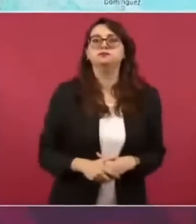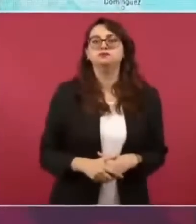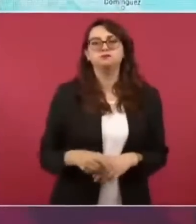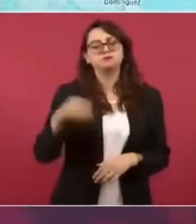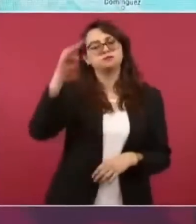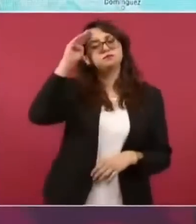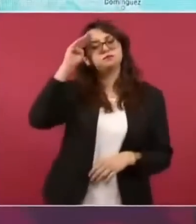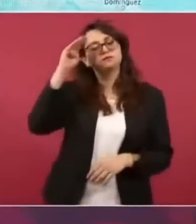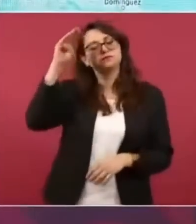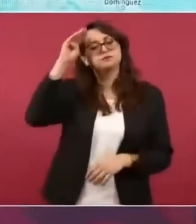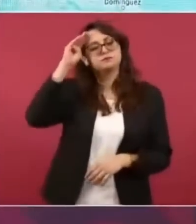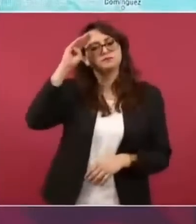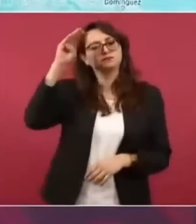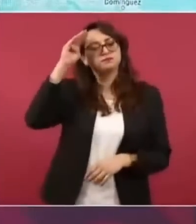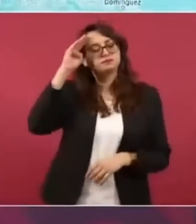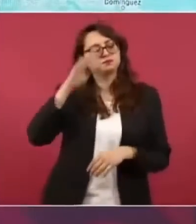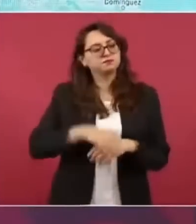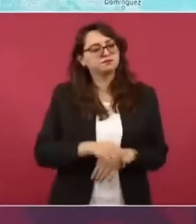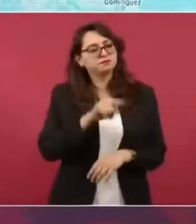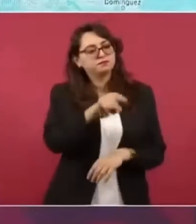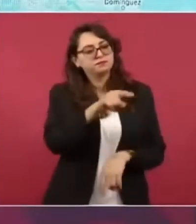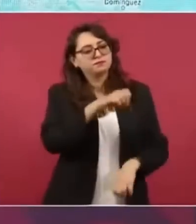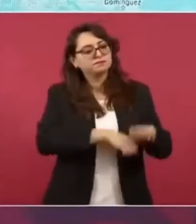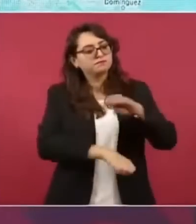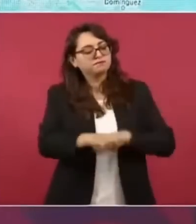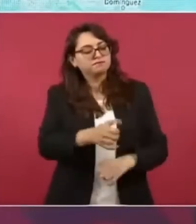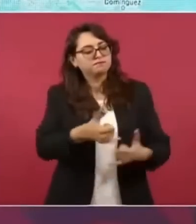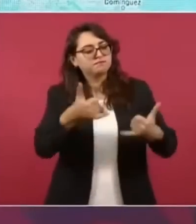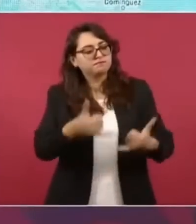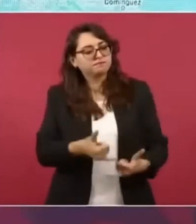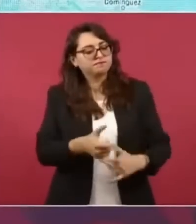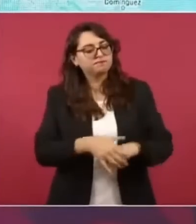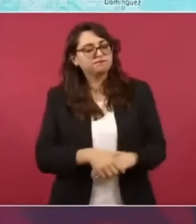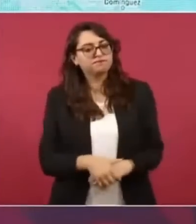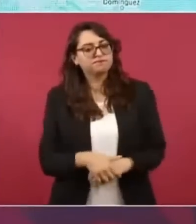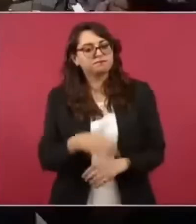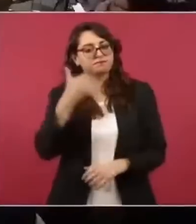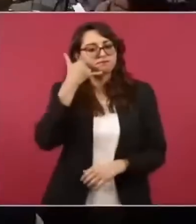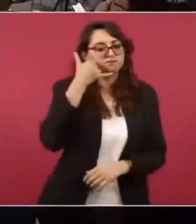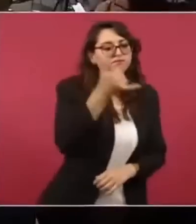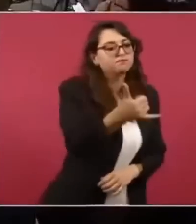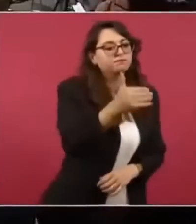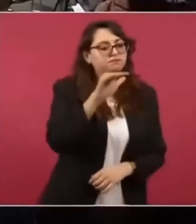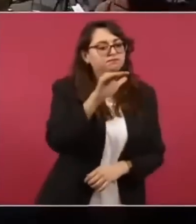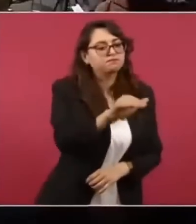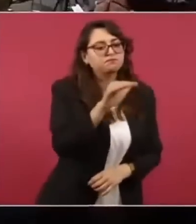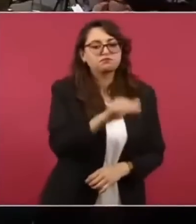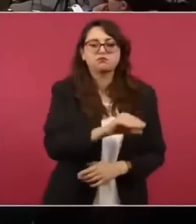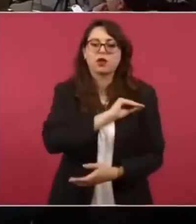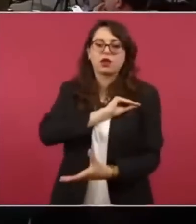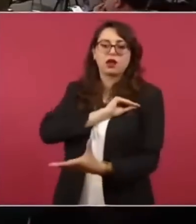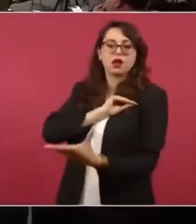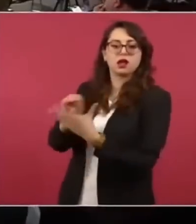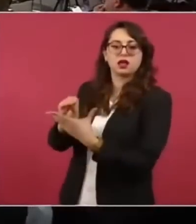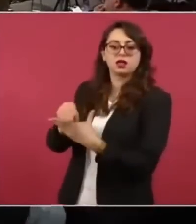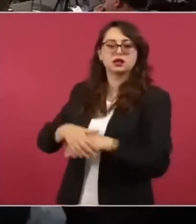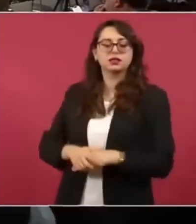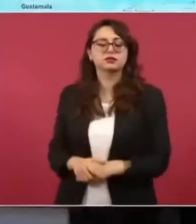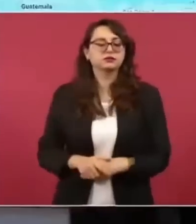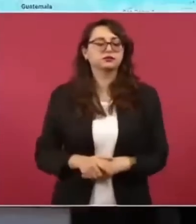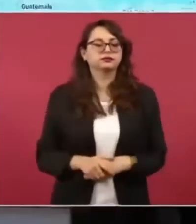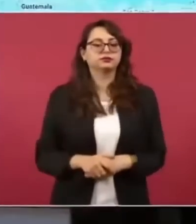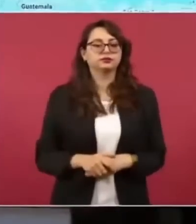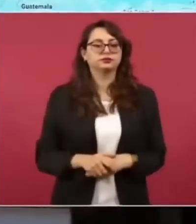como no había respuesta o había respuesta pero en el sentido como ellos lo sostienen